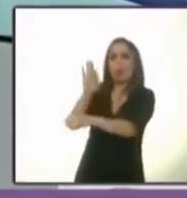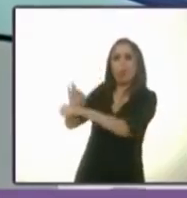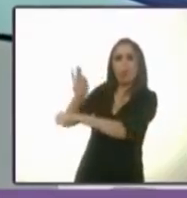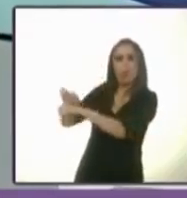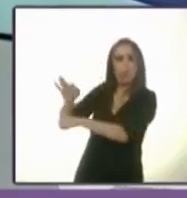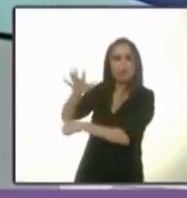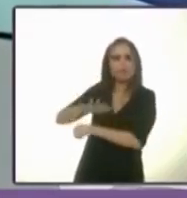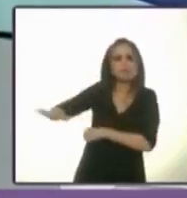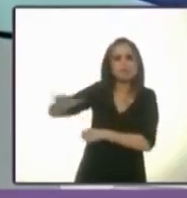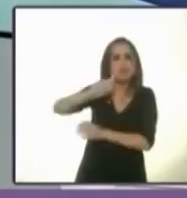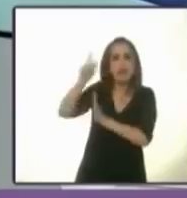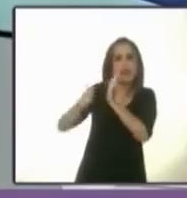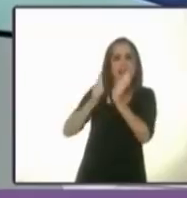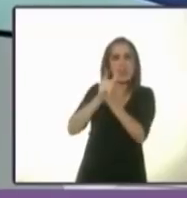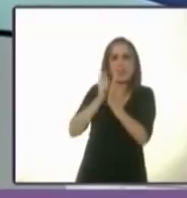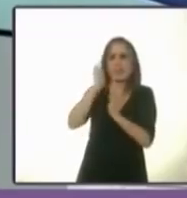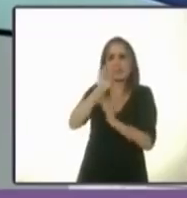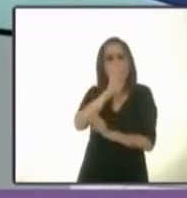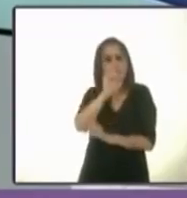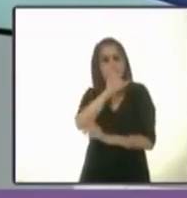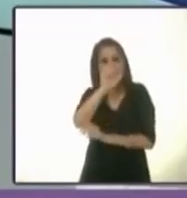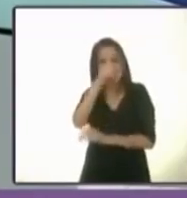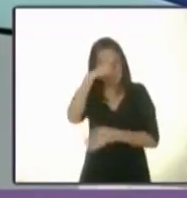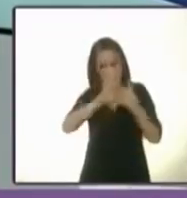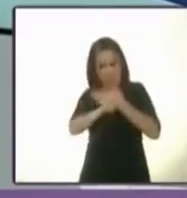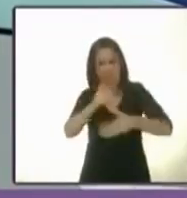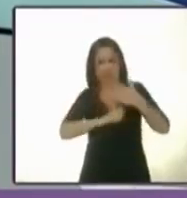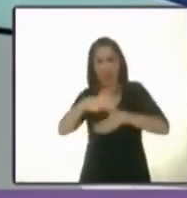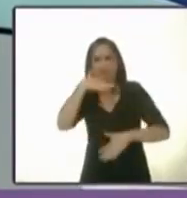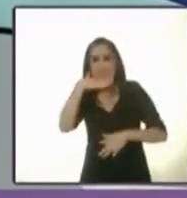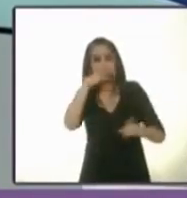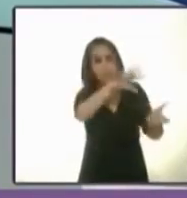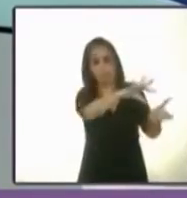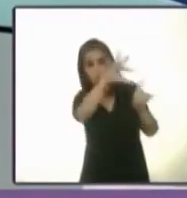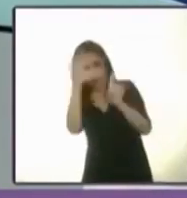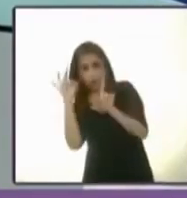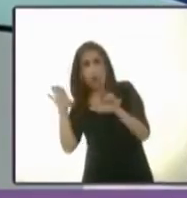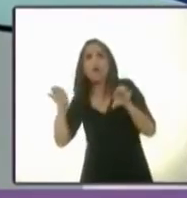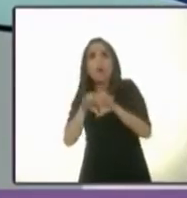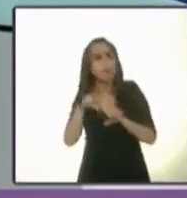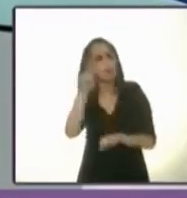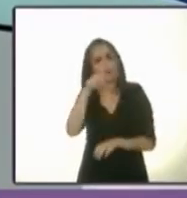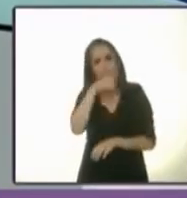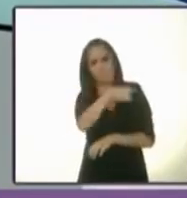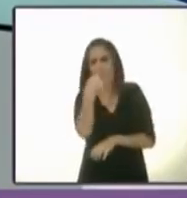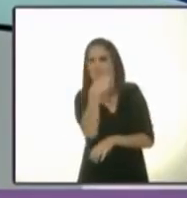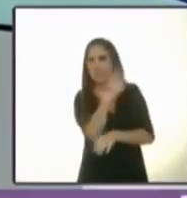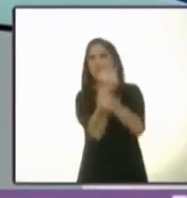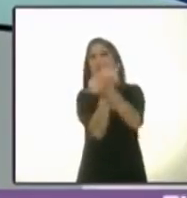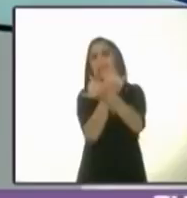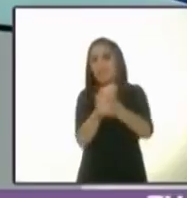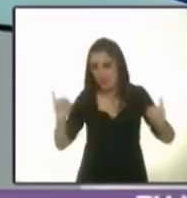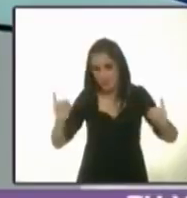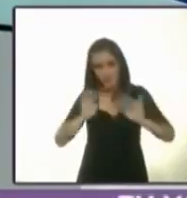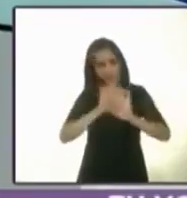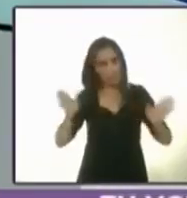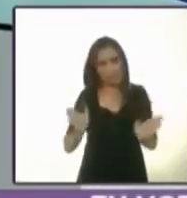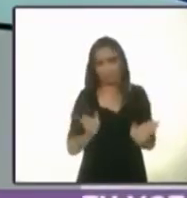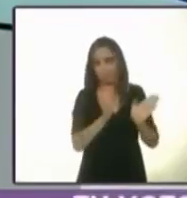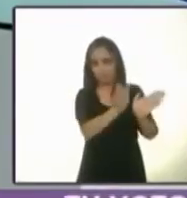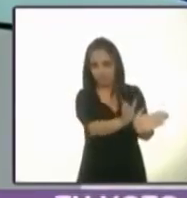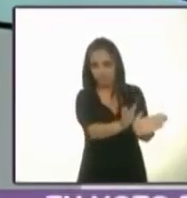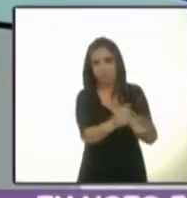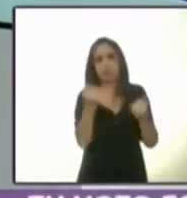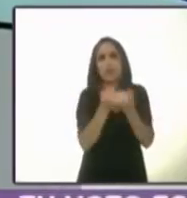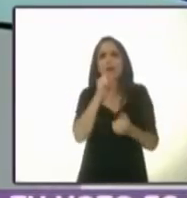espuria ley del nombramiento del fiscal anticorrupción para que sea realmente autónomo e independiente e impulsaré una verdadera